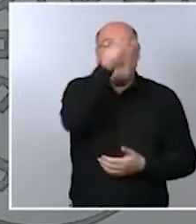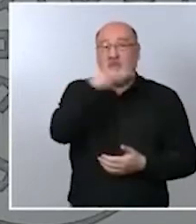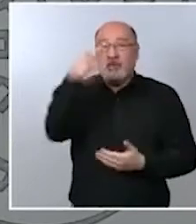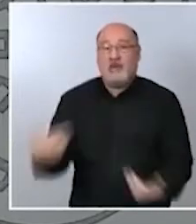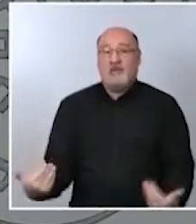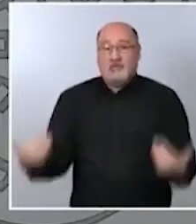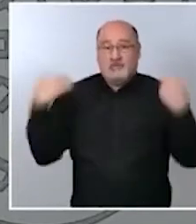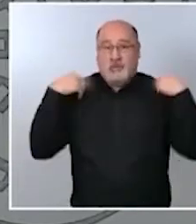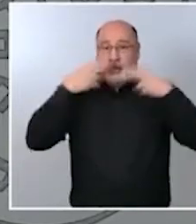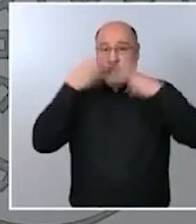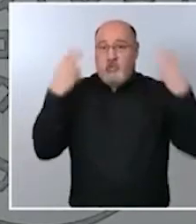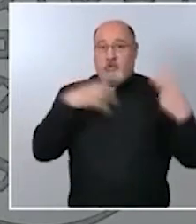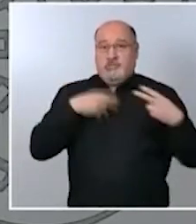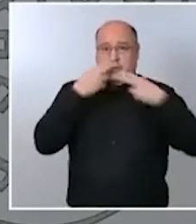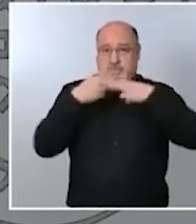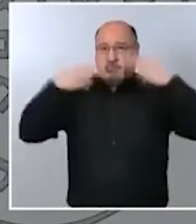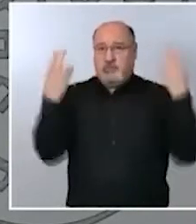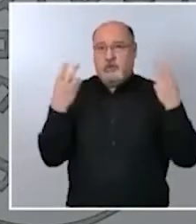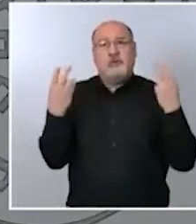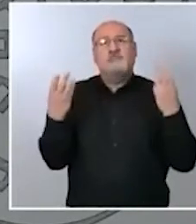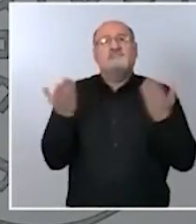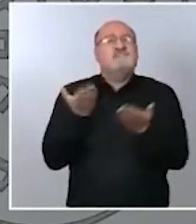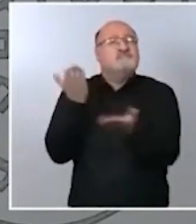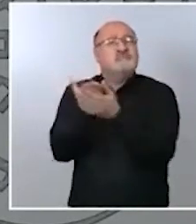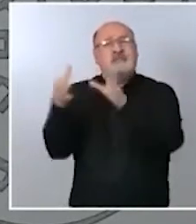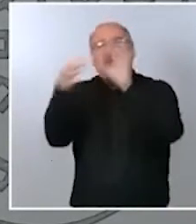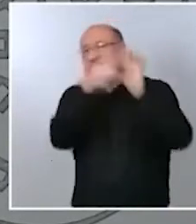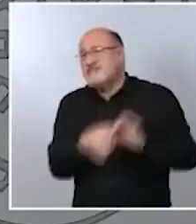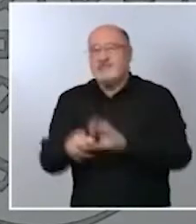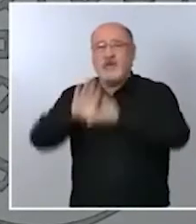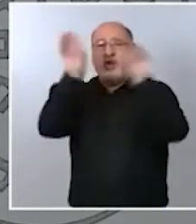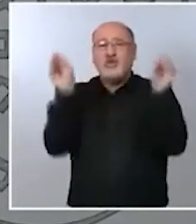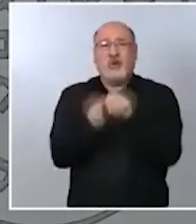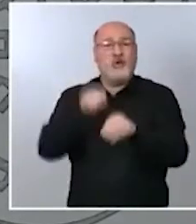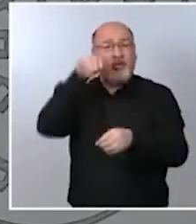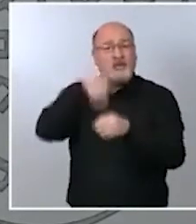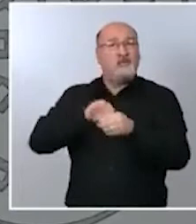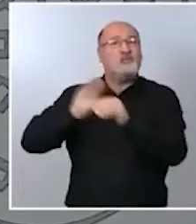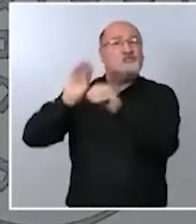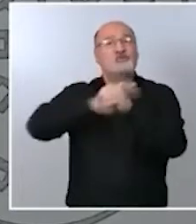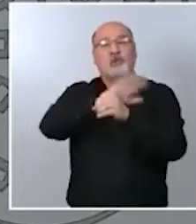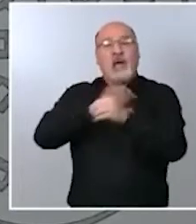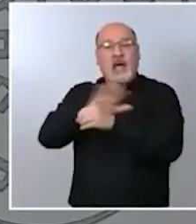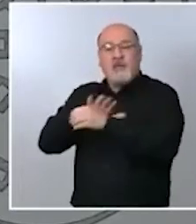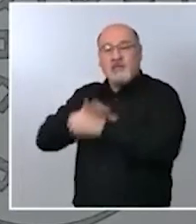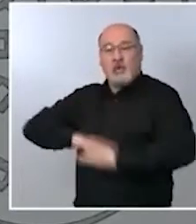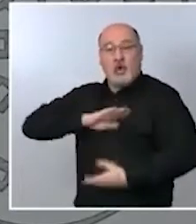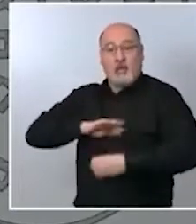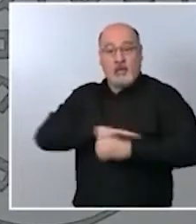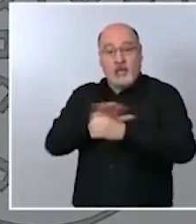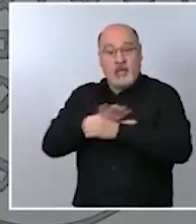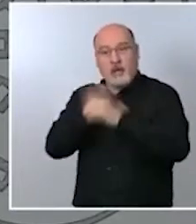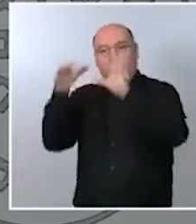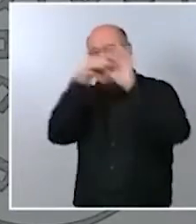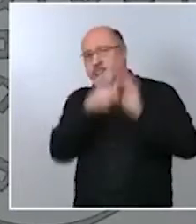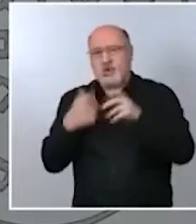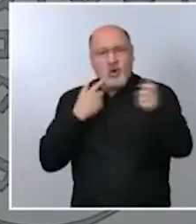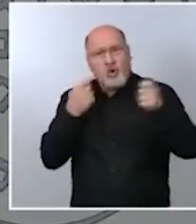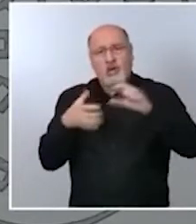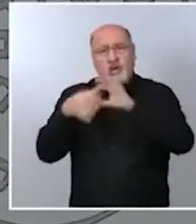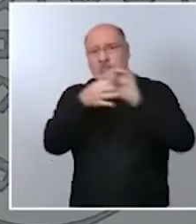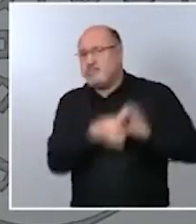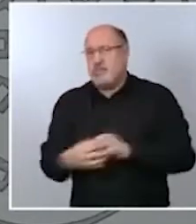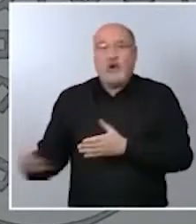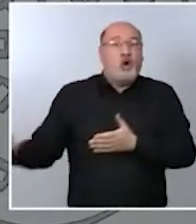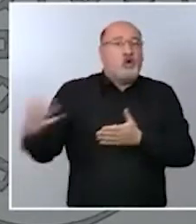viene siendo la tónica habitual para que cada uno en el marco de nuestras competencias y en el marco de la coordinación procuremos que todos los